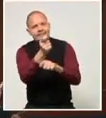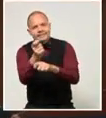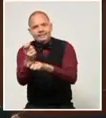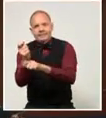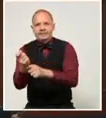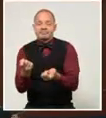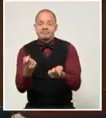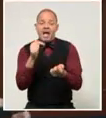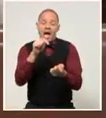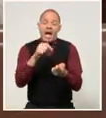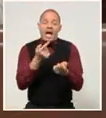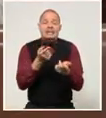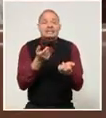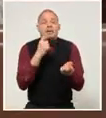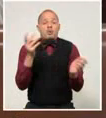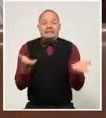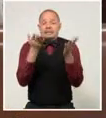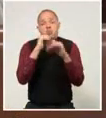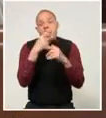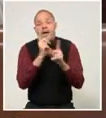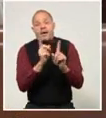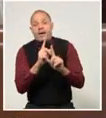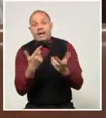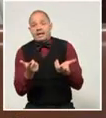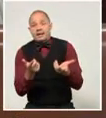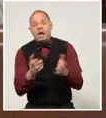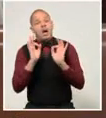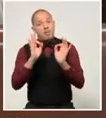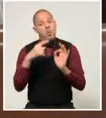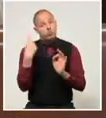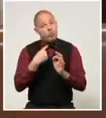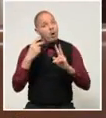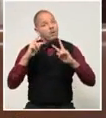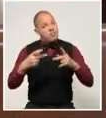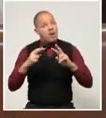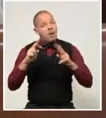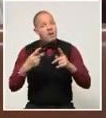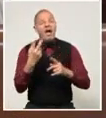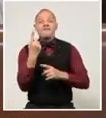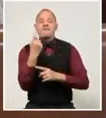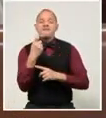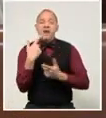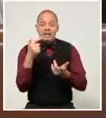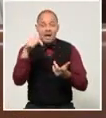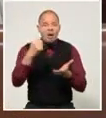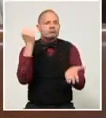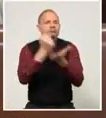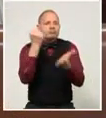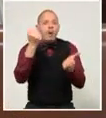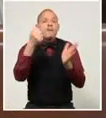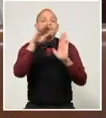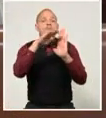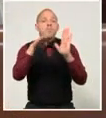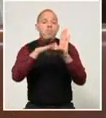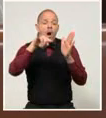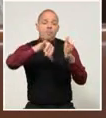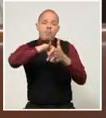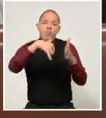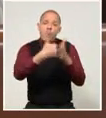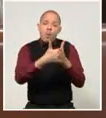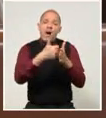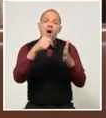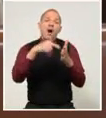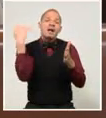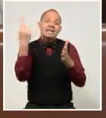insistimos en la necesidad de aprobar un programa nacional de ciencia y técnica, de logística y cadena de